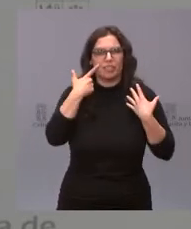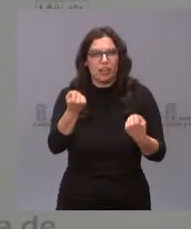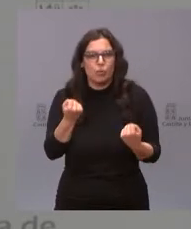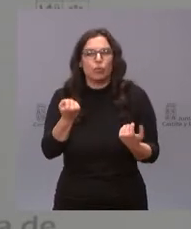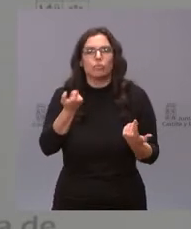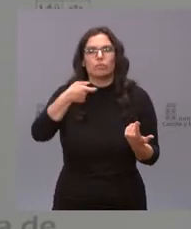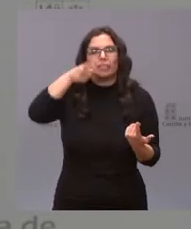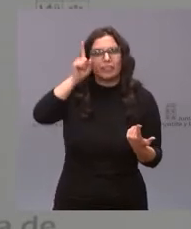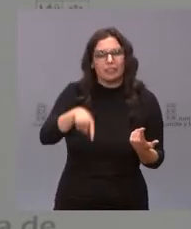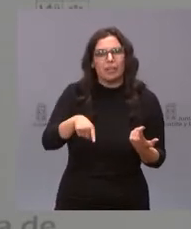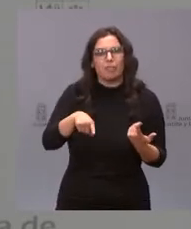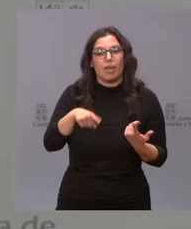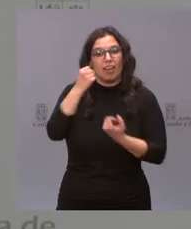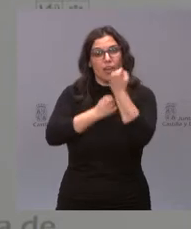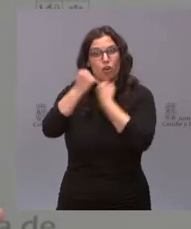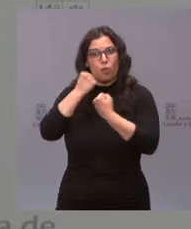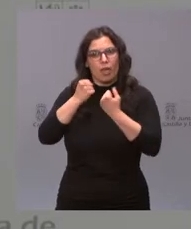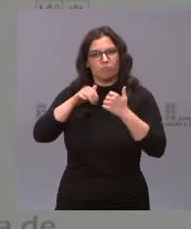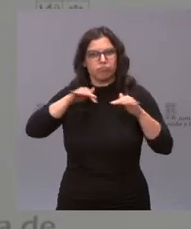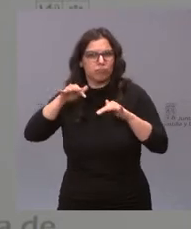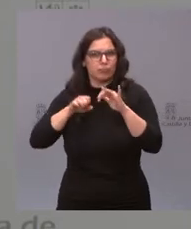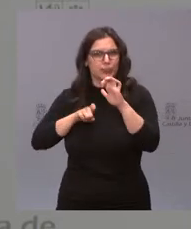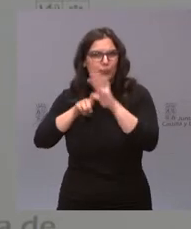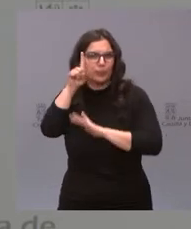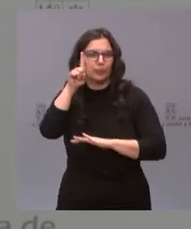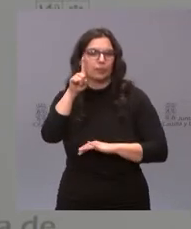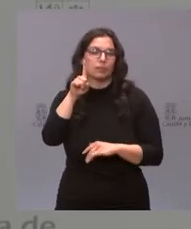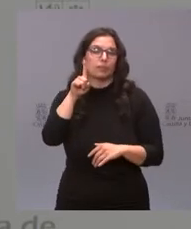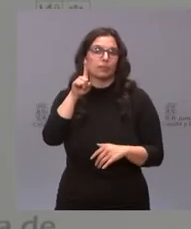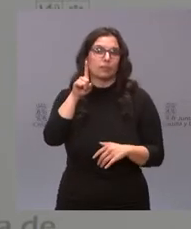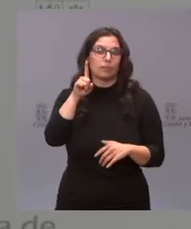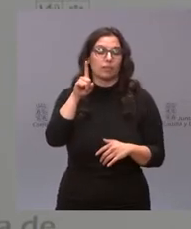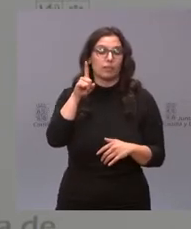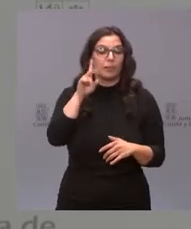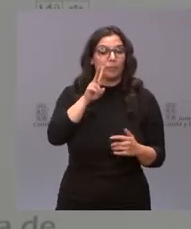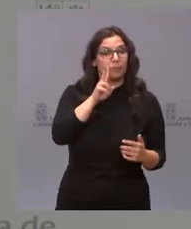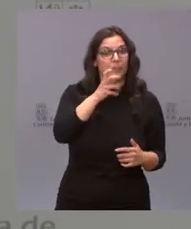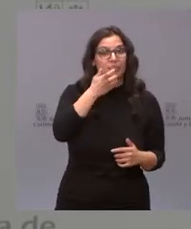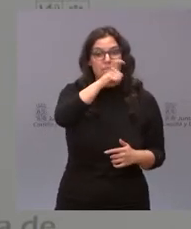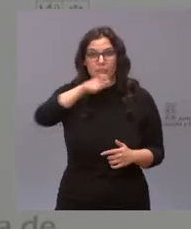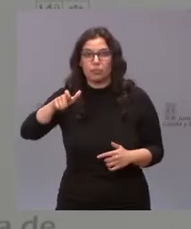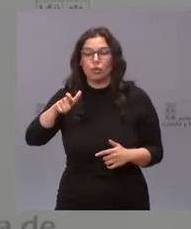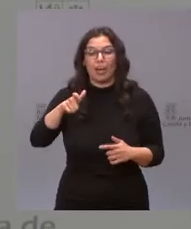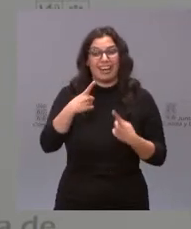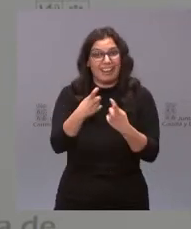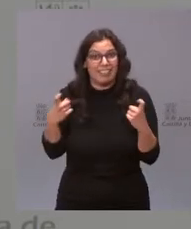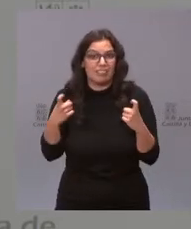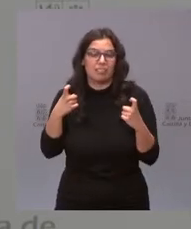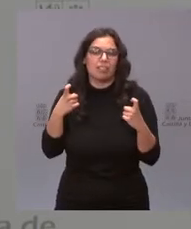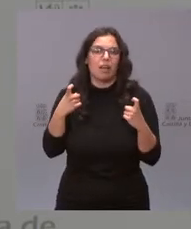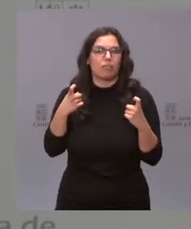relanzar la actividad económica y mirar de aquellas personas que más nos necesitan.